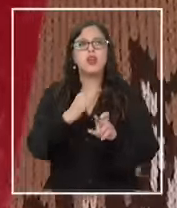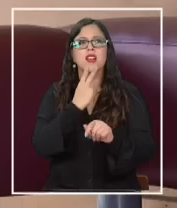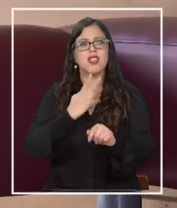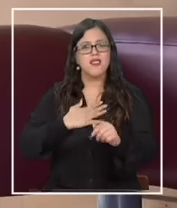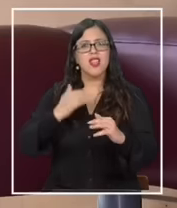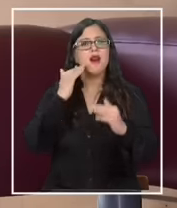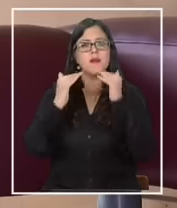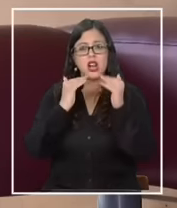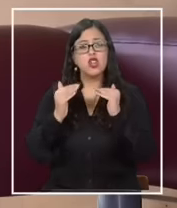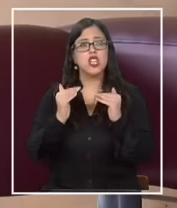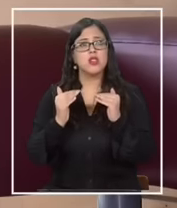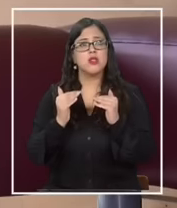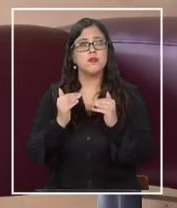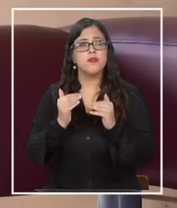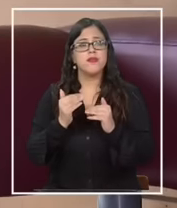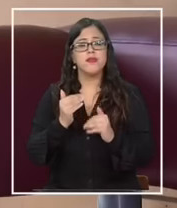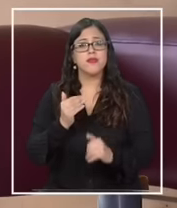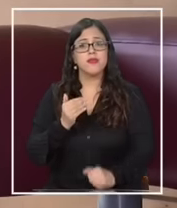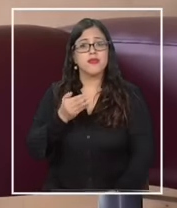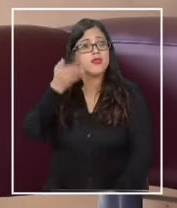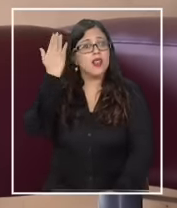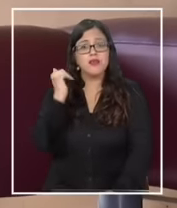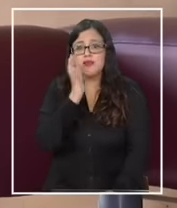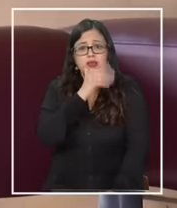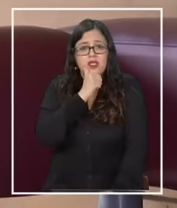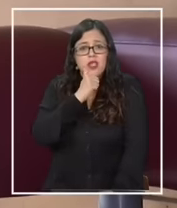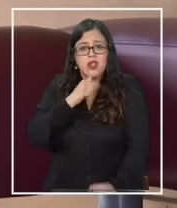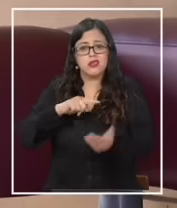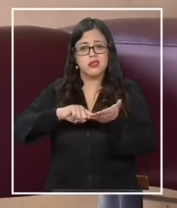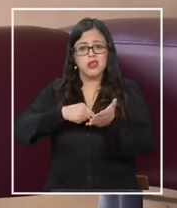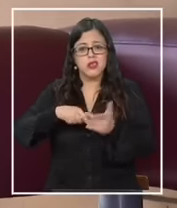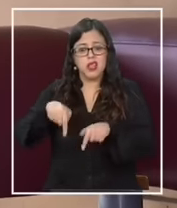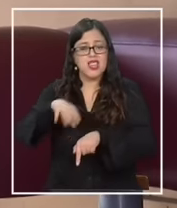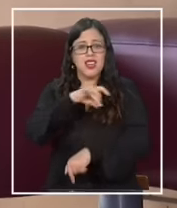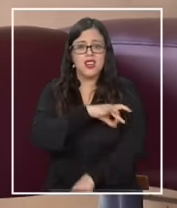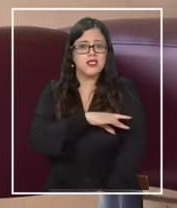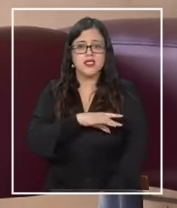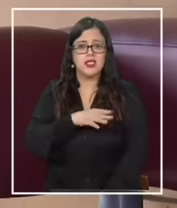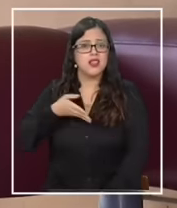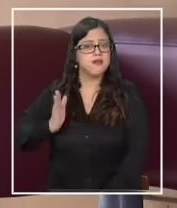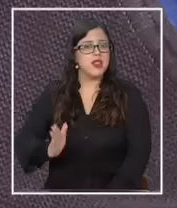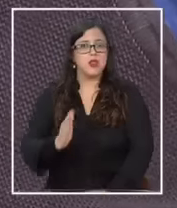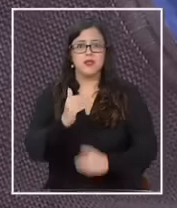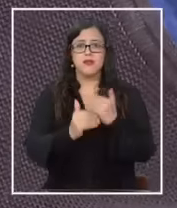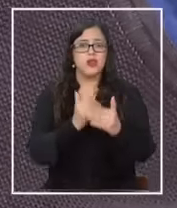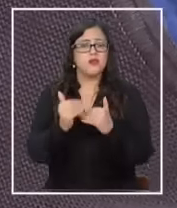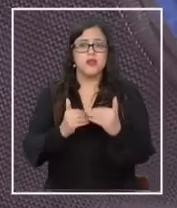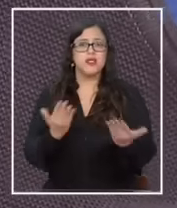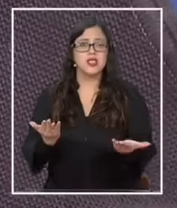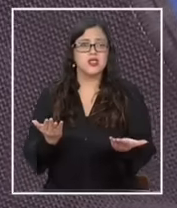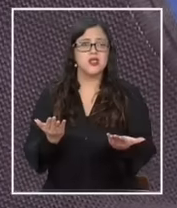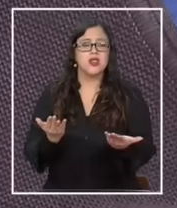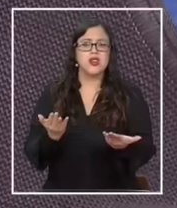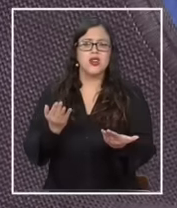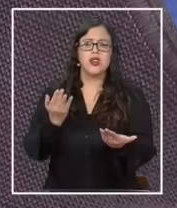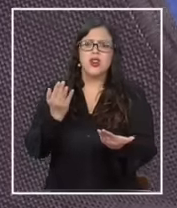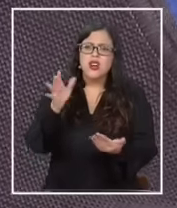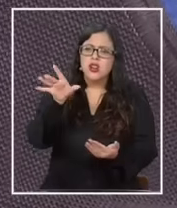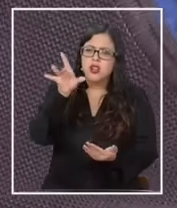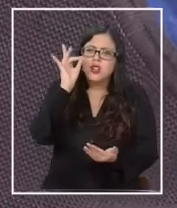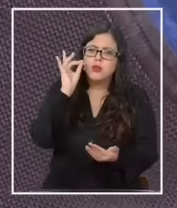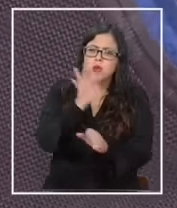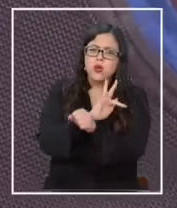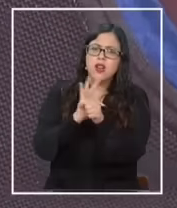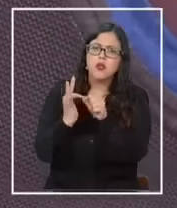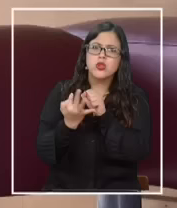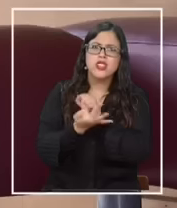no había más tecnología acá en Chile para seguir con un proceso conseguimos una fundación que actúa cuando acá en